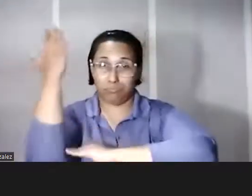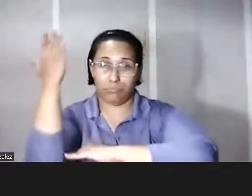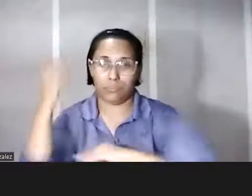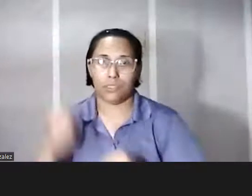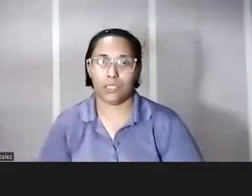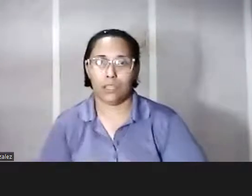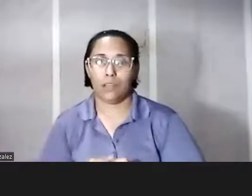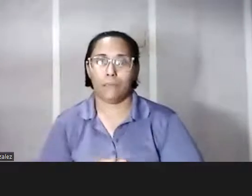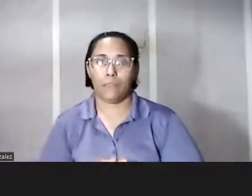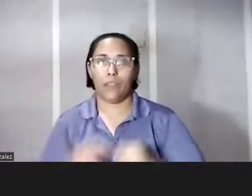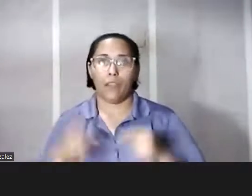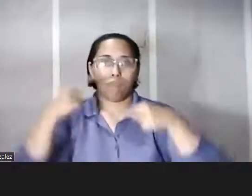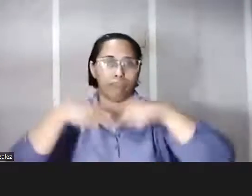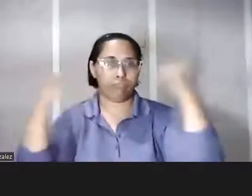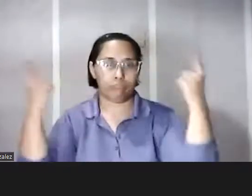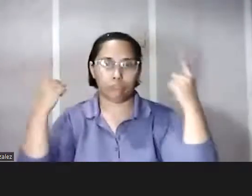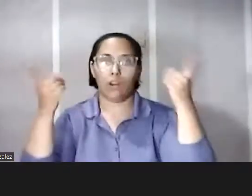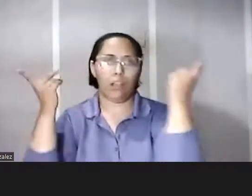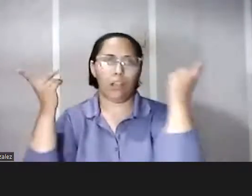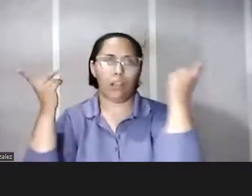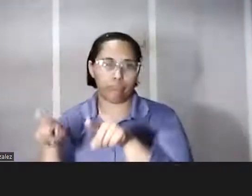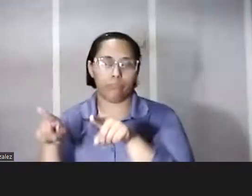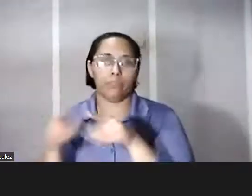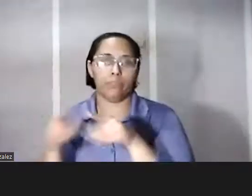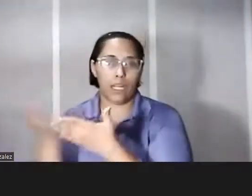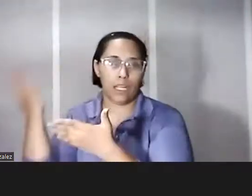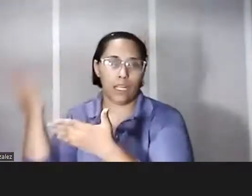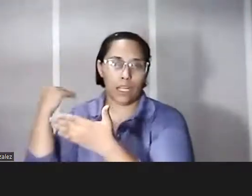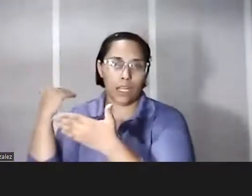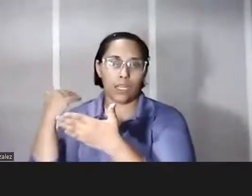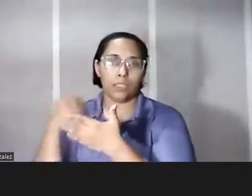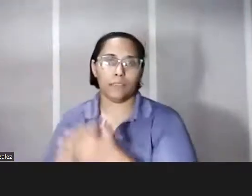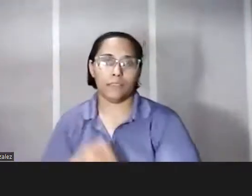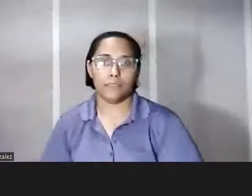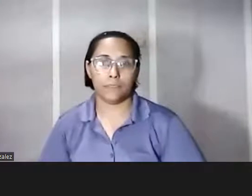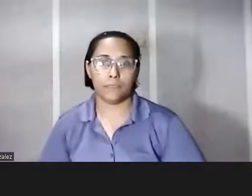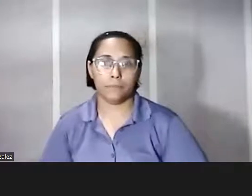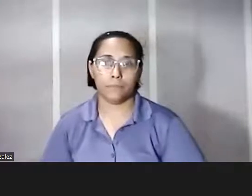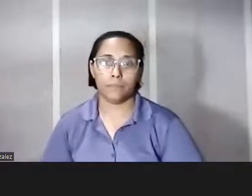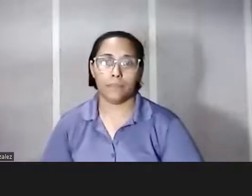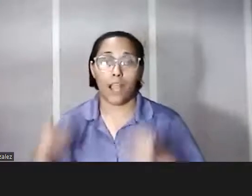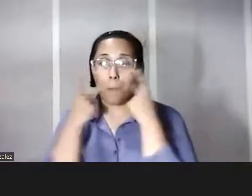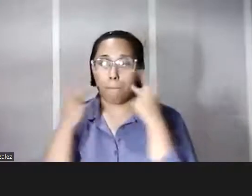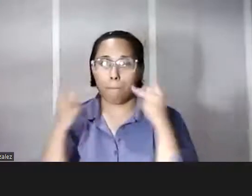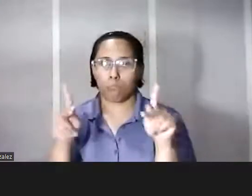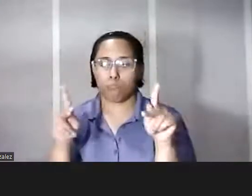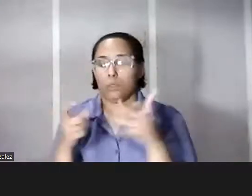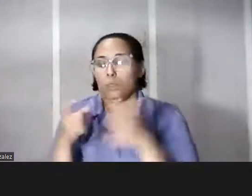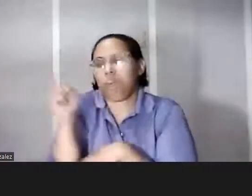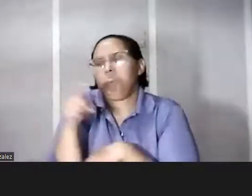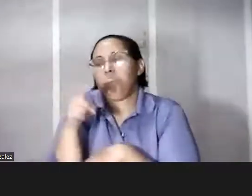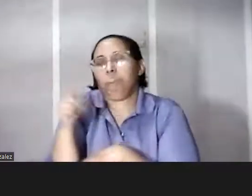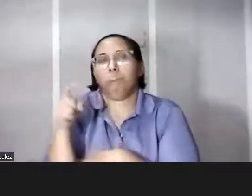contrario a lo que podía ocurrir anteriormente en el sentido de que el público no necesariamente tenía